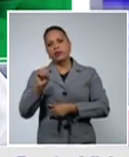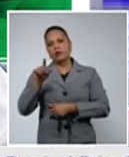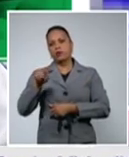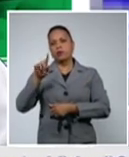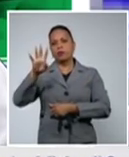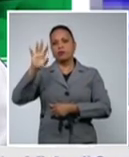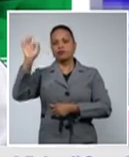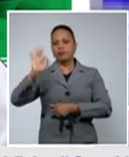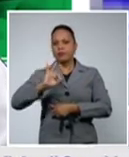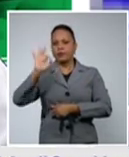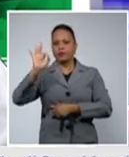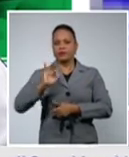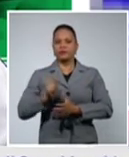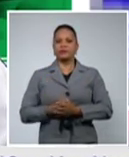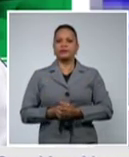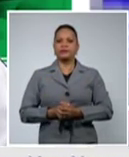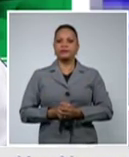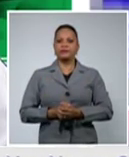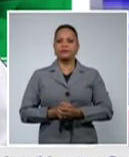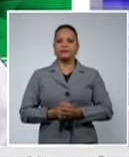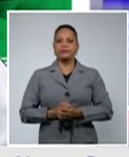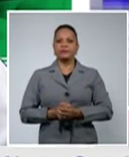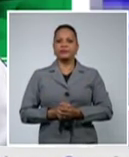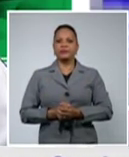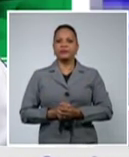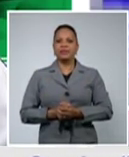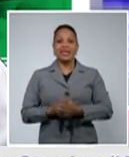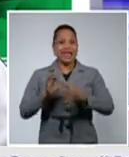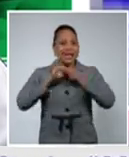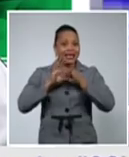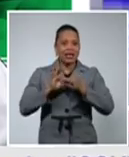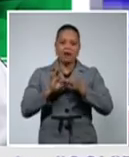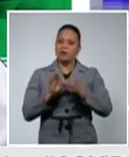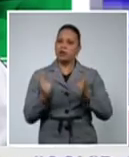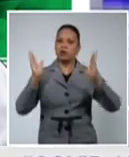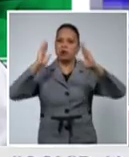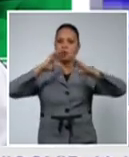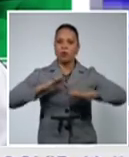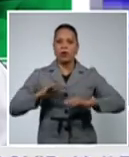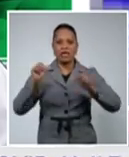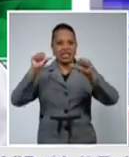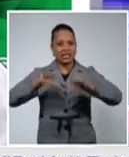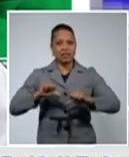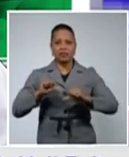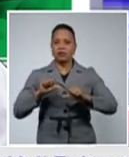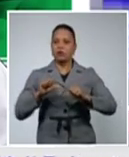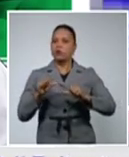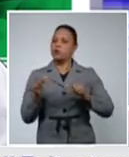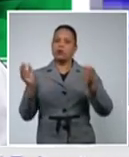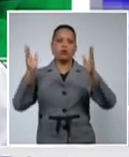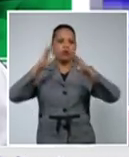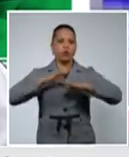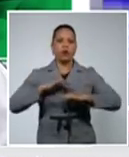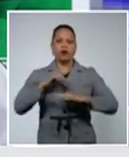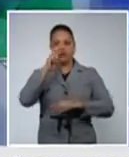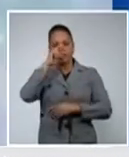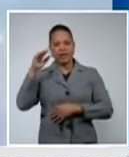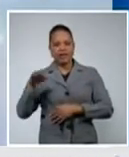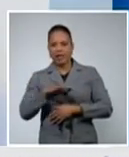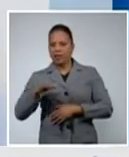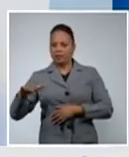No tenemos pacientes graves ni críticos en este grupo de edad. De 20 a